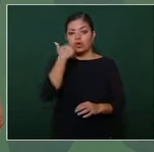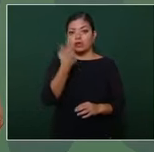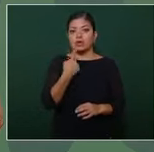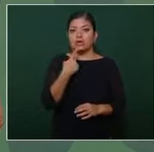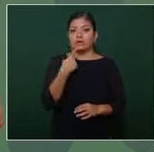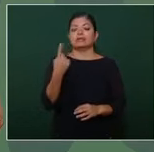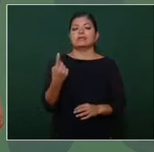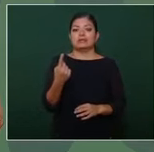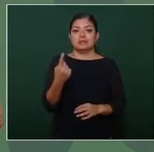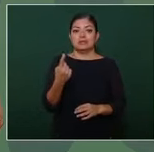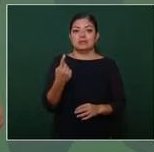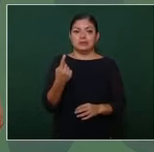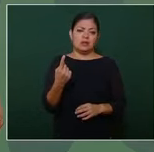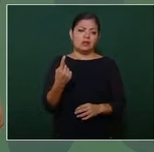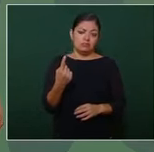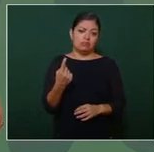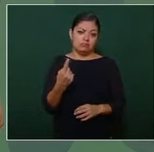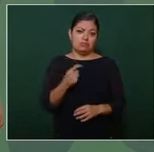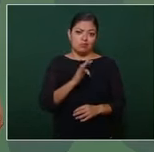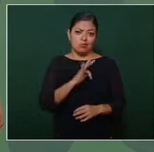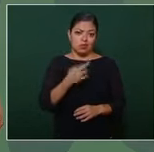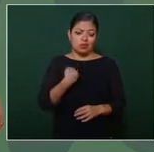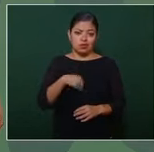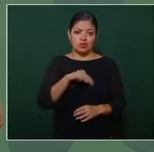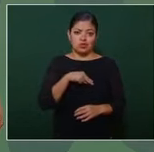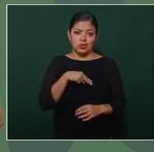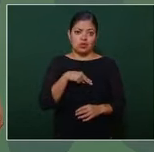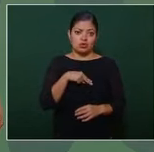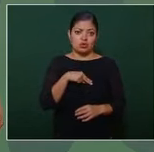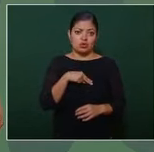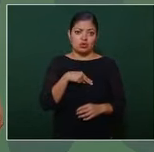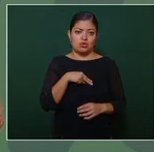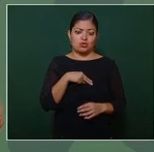vamos a salir bien que